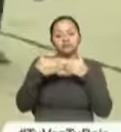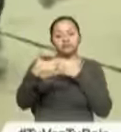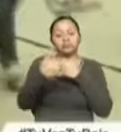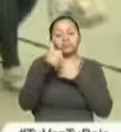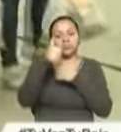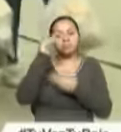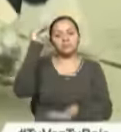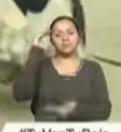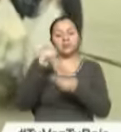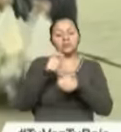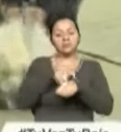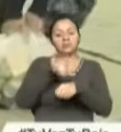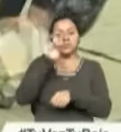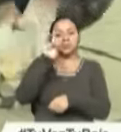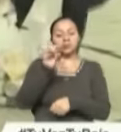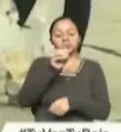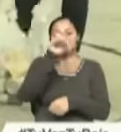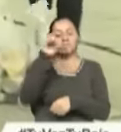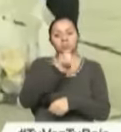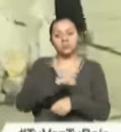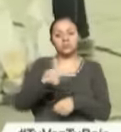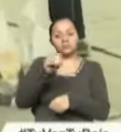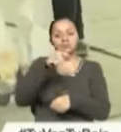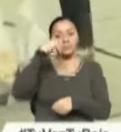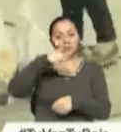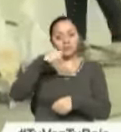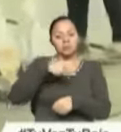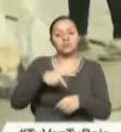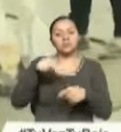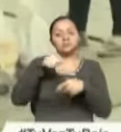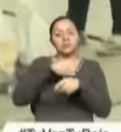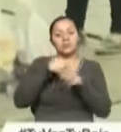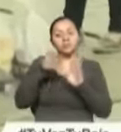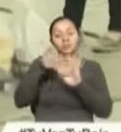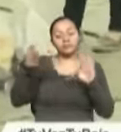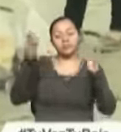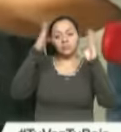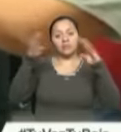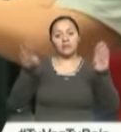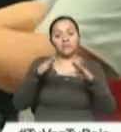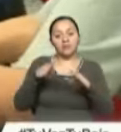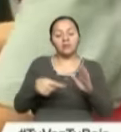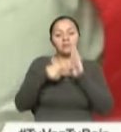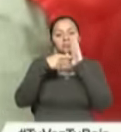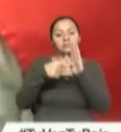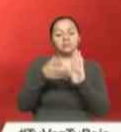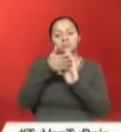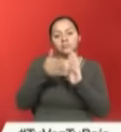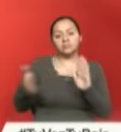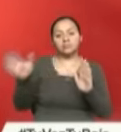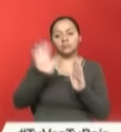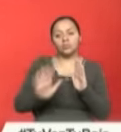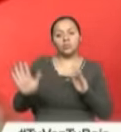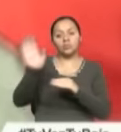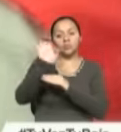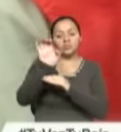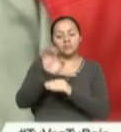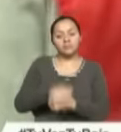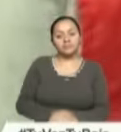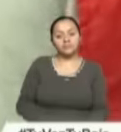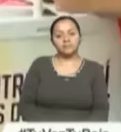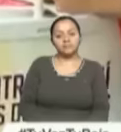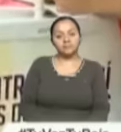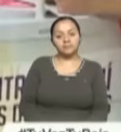reducir en un 80% esta práctica que en época navideña se mostraba a lo largo y ancho del país.